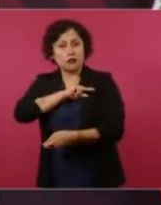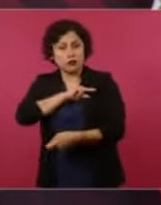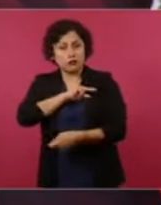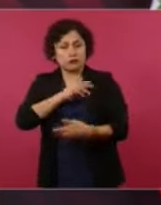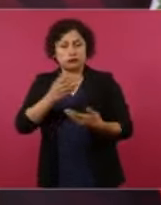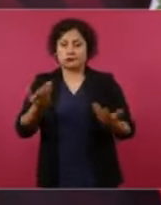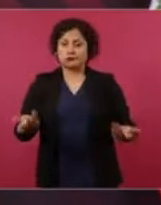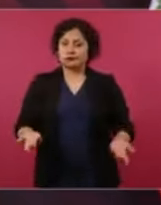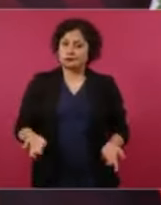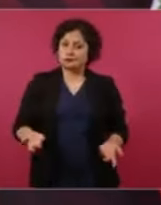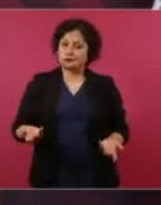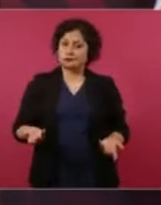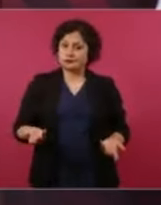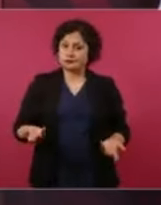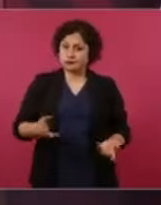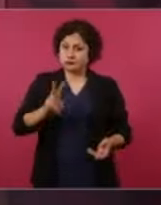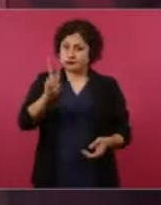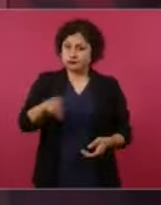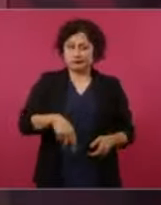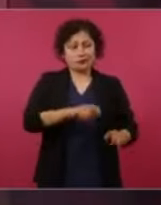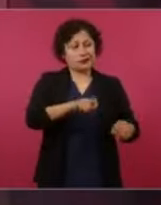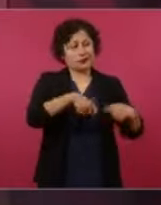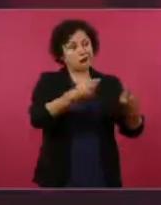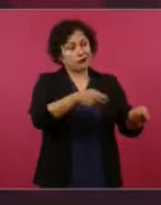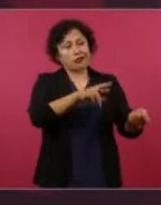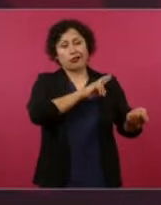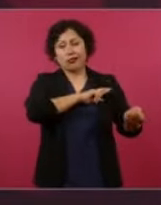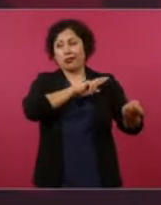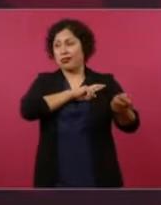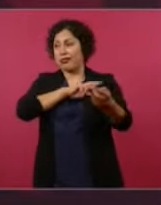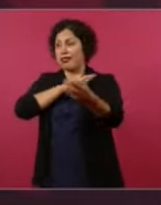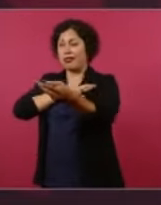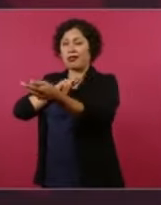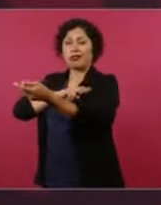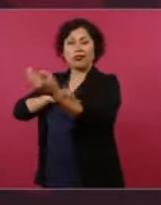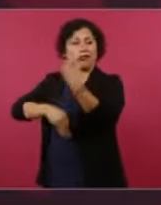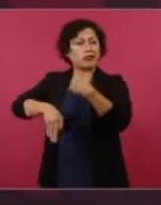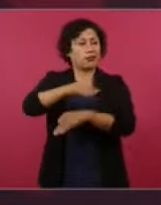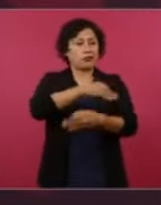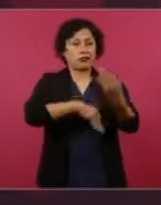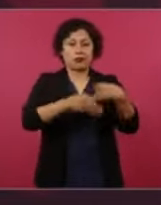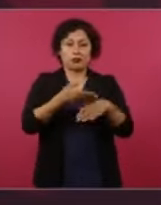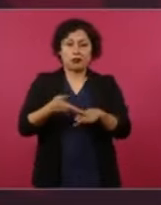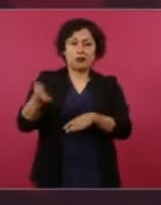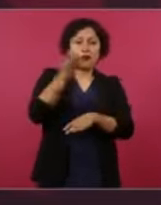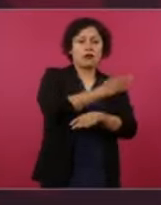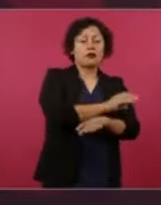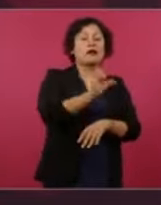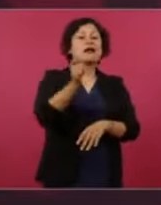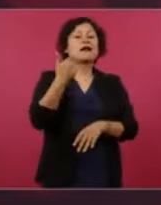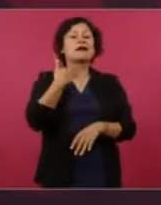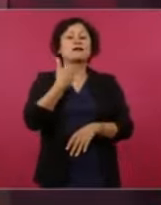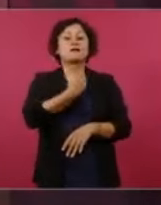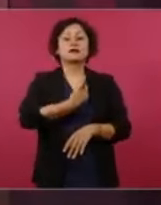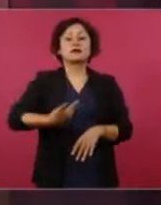Los entregaron. Salinas en un año,